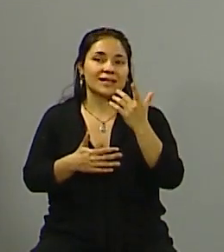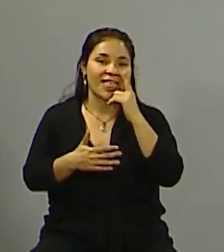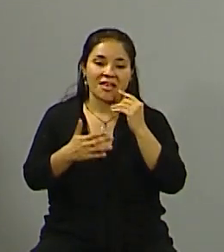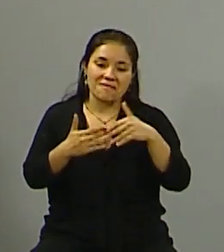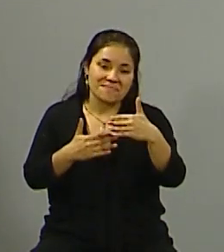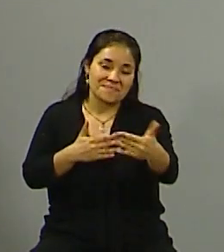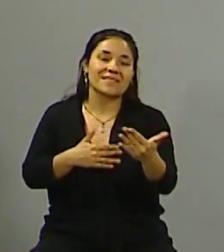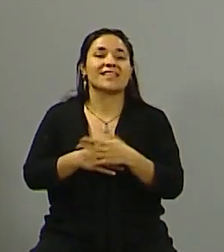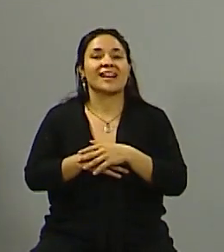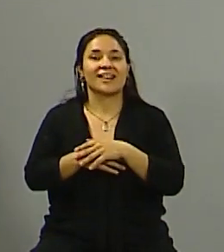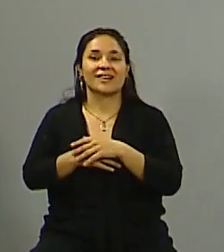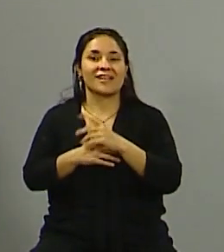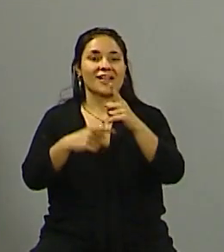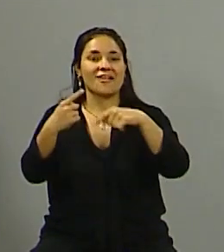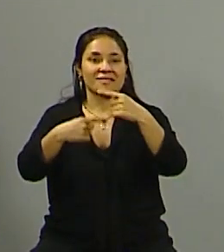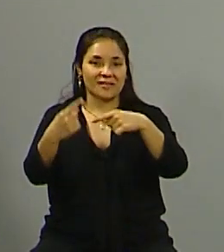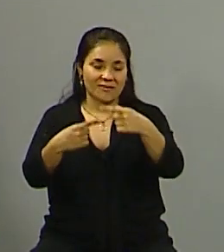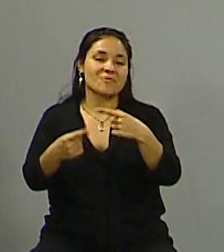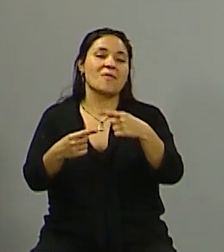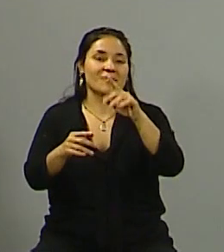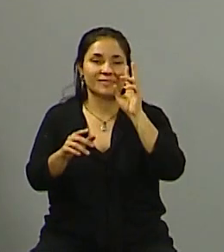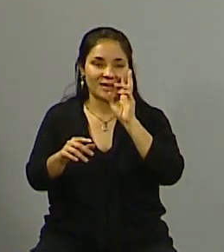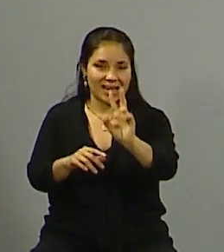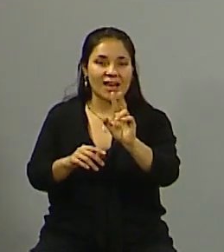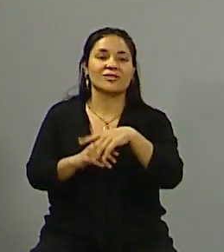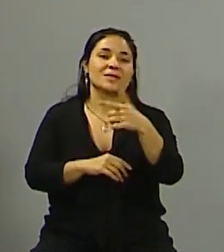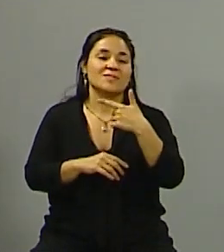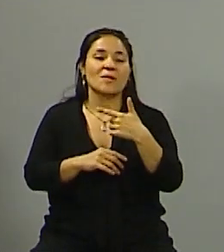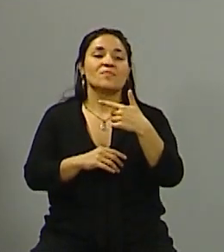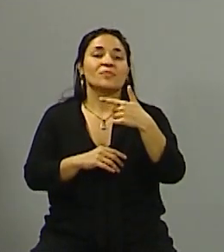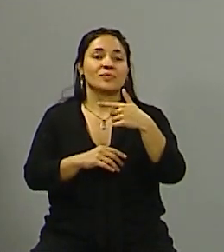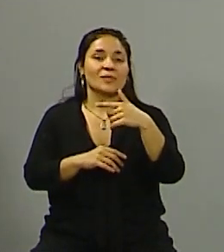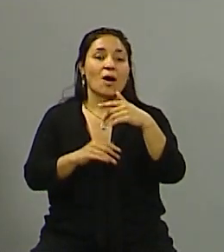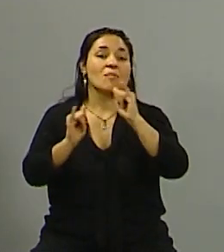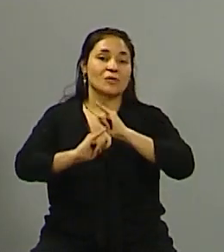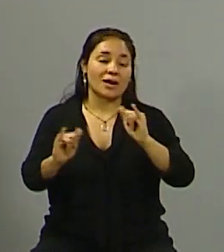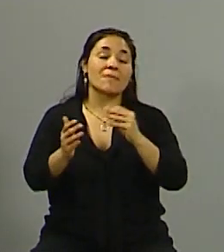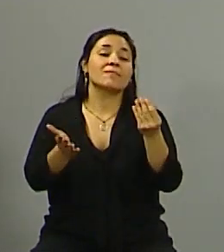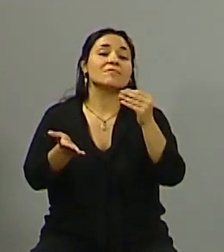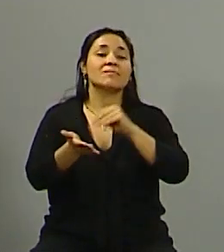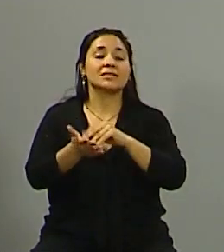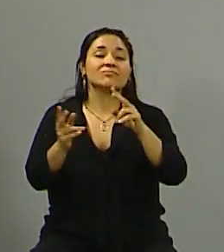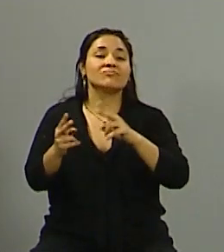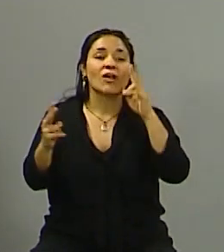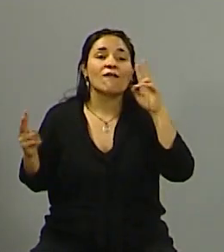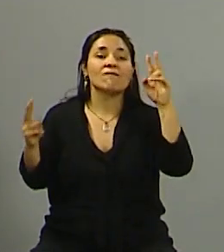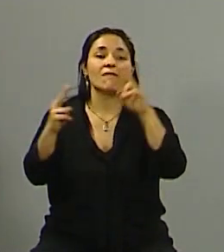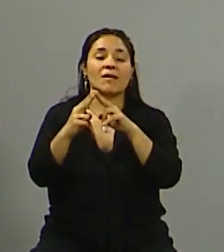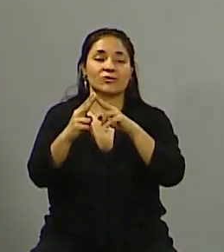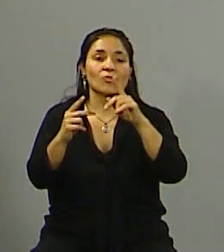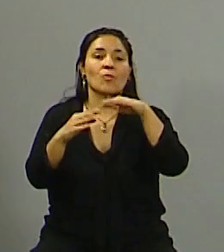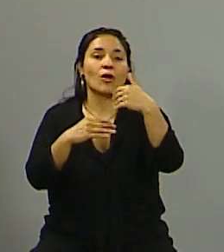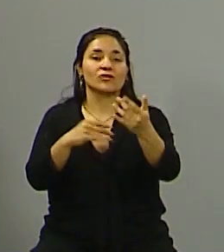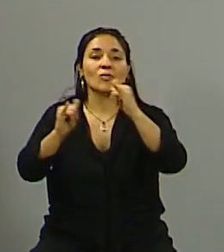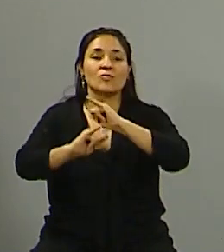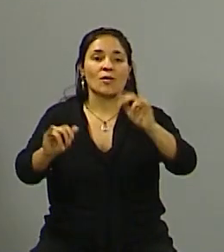jornada sigan por supuesto conectados a nuestro canal a Señalú y la propuesta será para el próximo programa la invitación